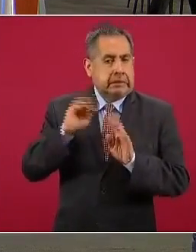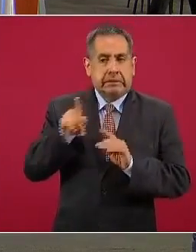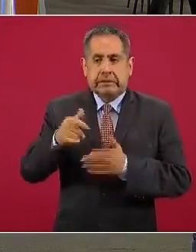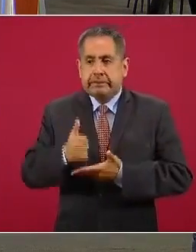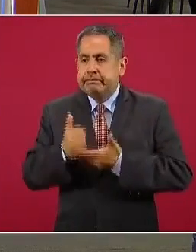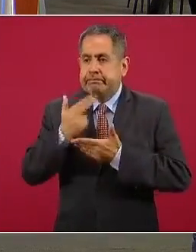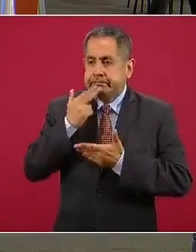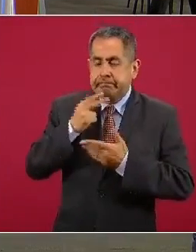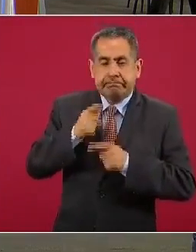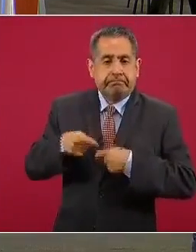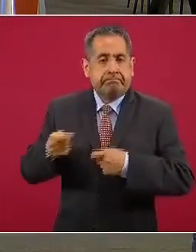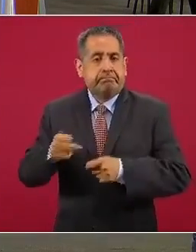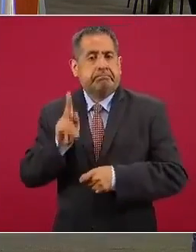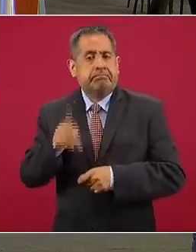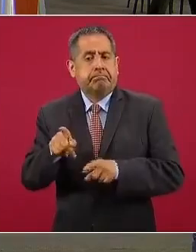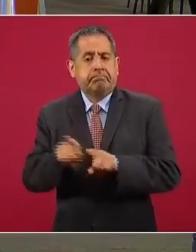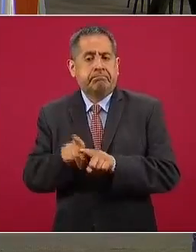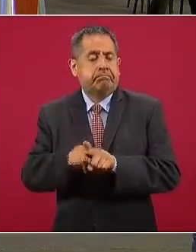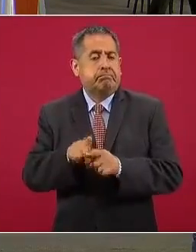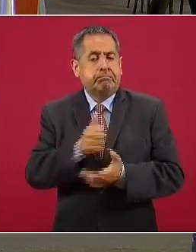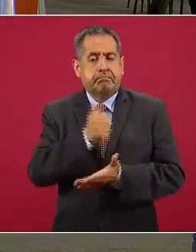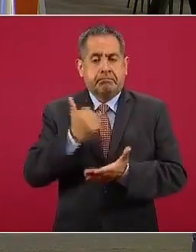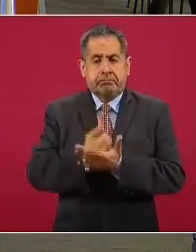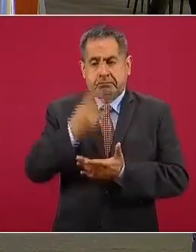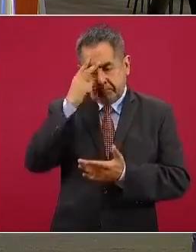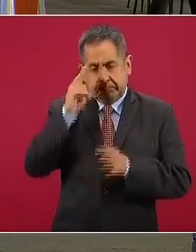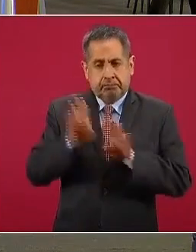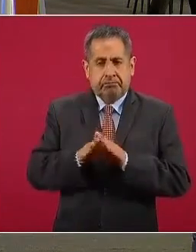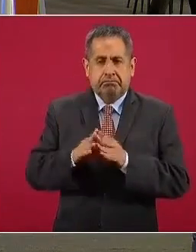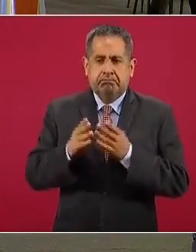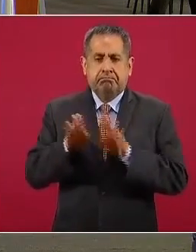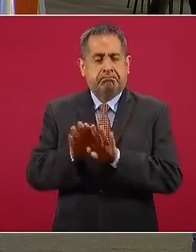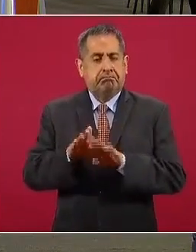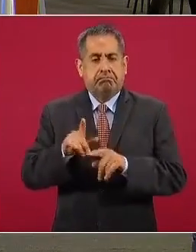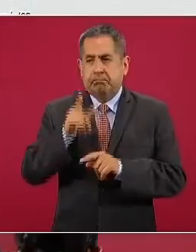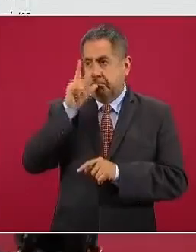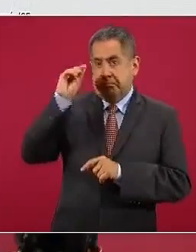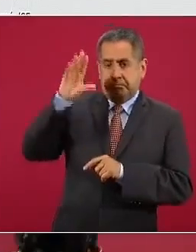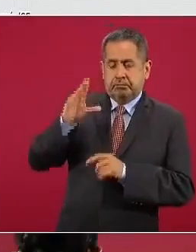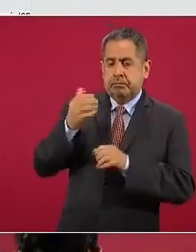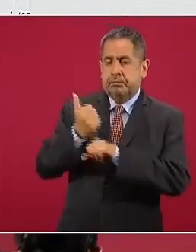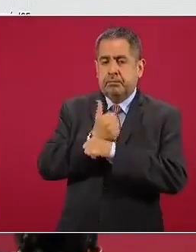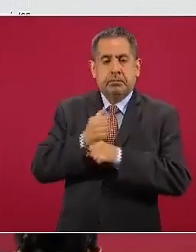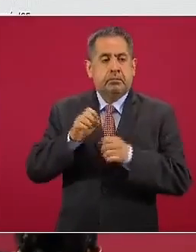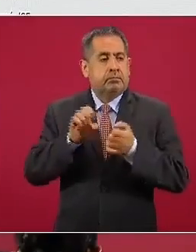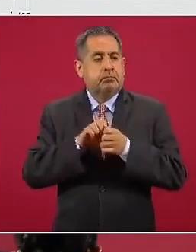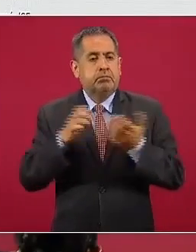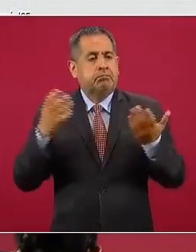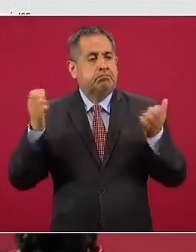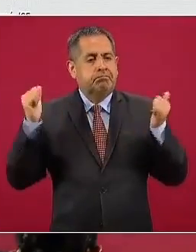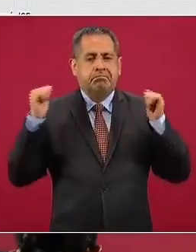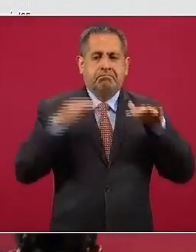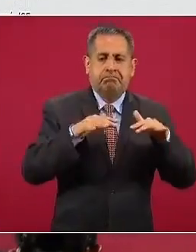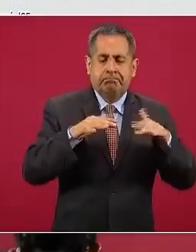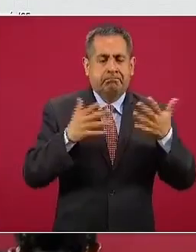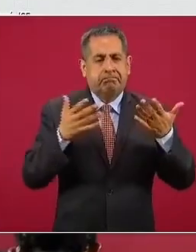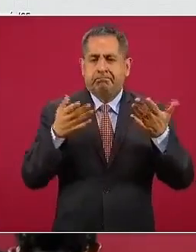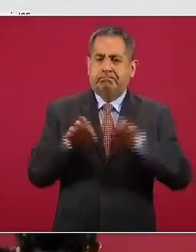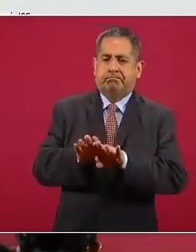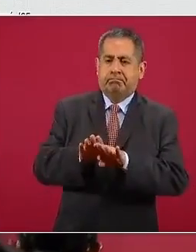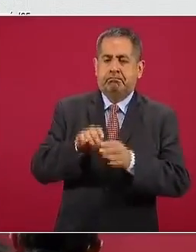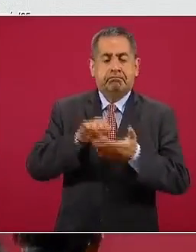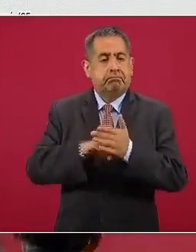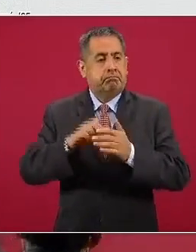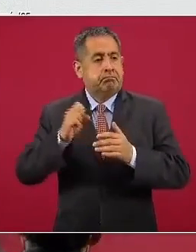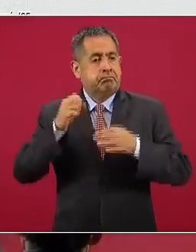semejante a lo que ha hecho la Ciudad de México de restringir dentro del semáforo amarillo, por ejemplo, los aforos, los aforos a los